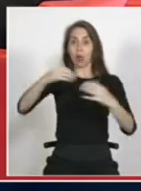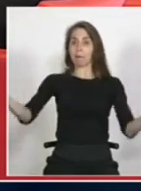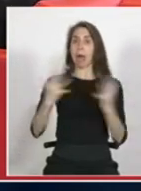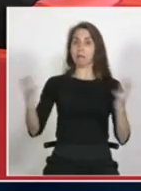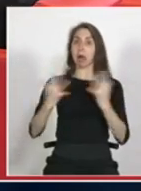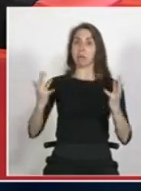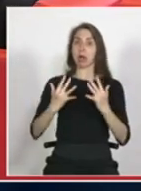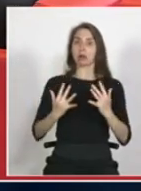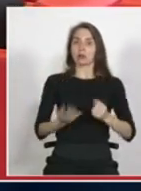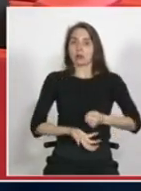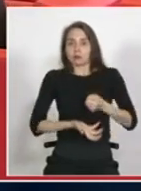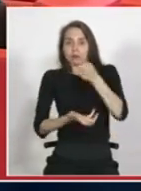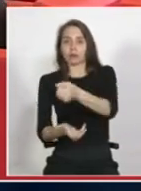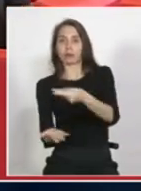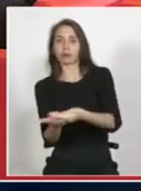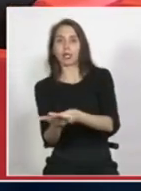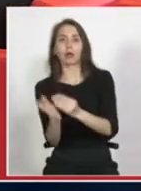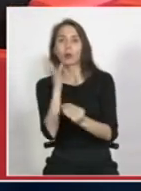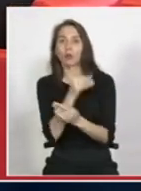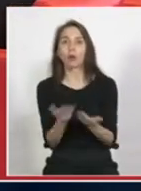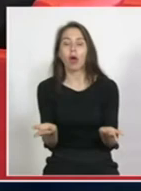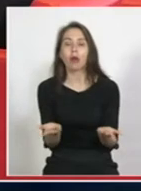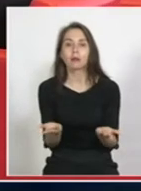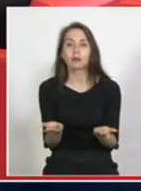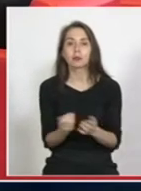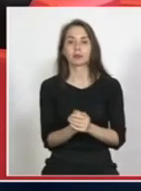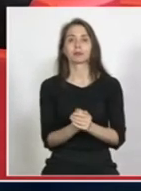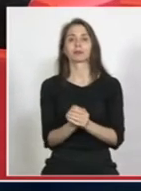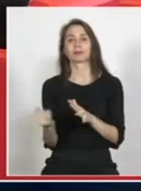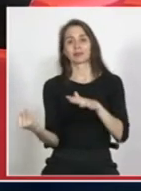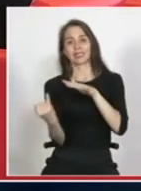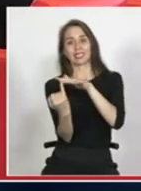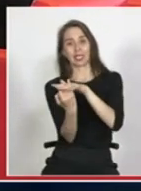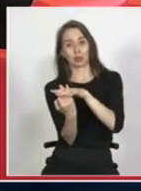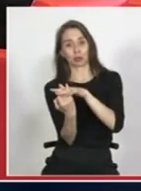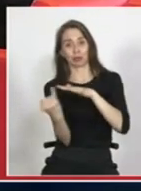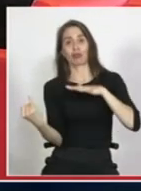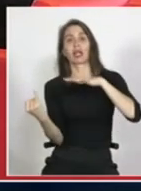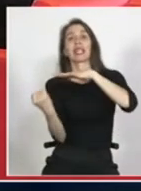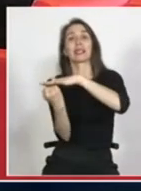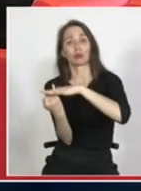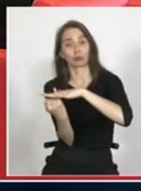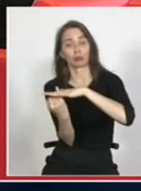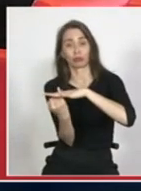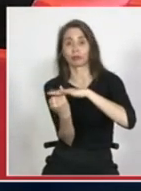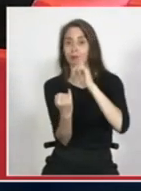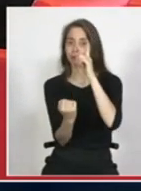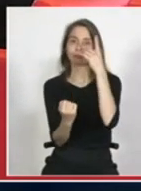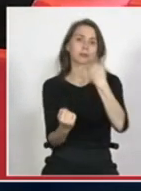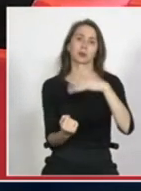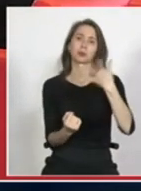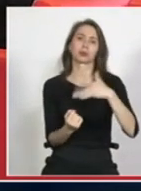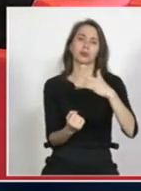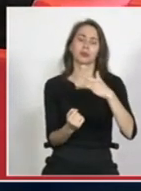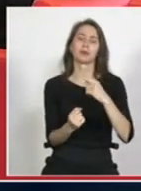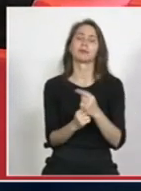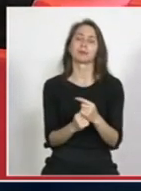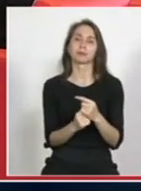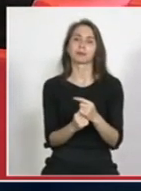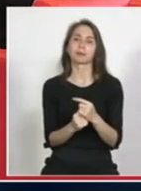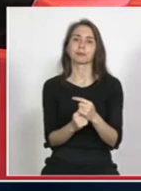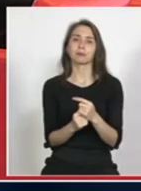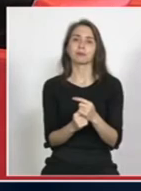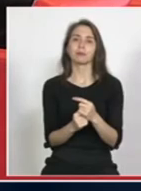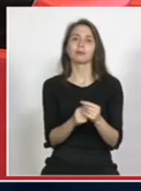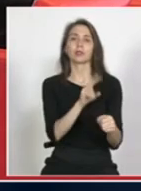hay forma de financiamiento para eso y para el tema de la inclusión de la posibilidad de inclusión hay algo que es fundamental que tiene que ver con la